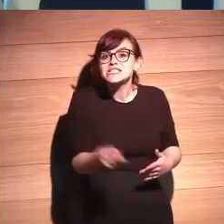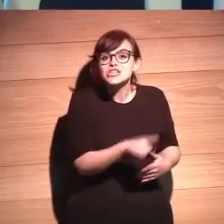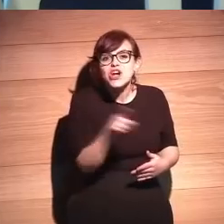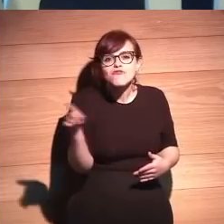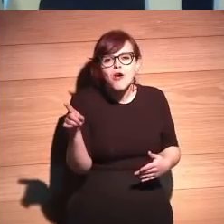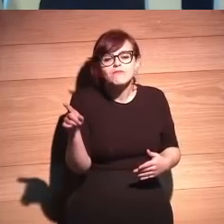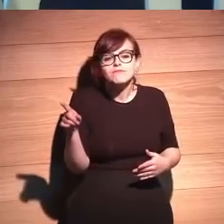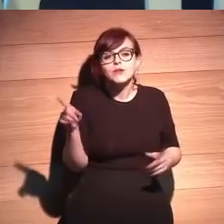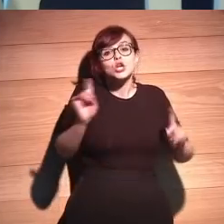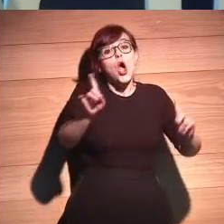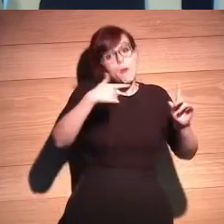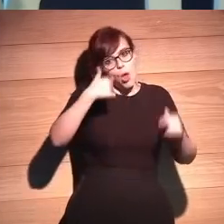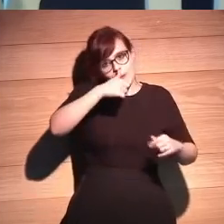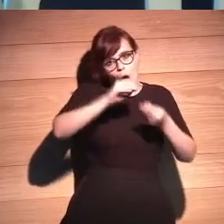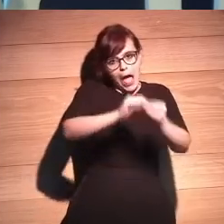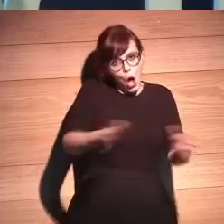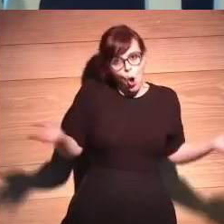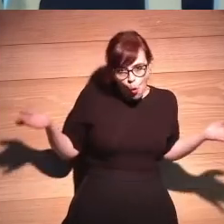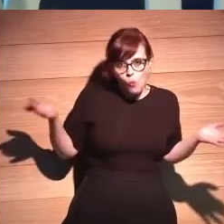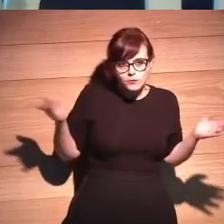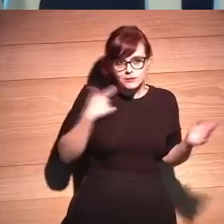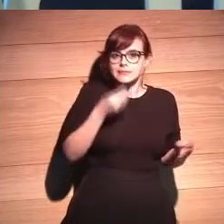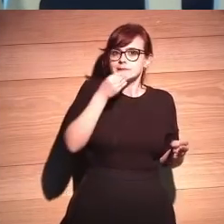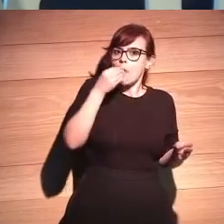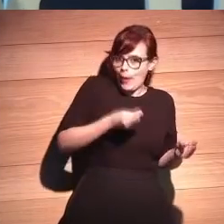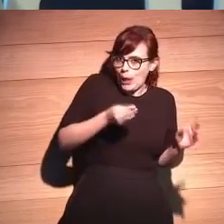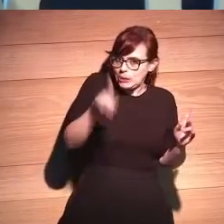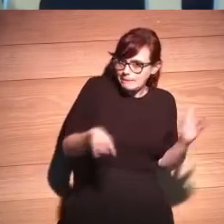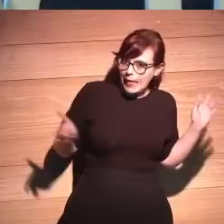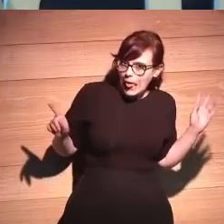no pero hago vino y que está bueno también